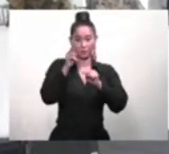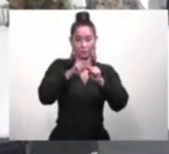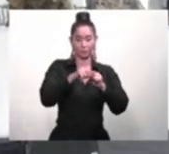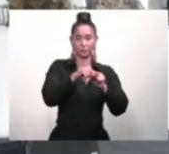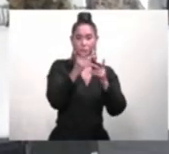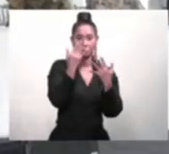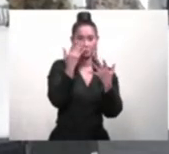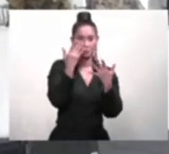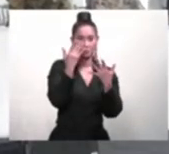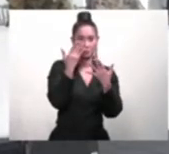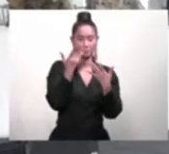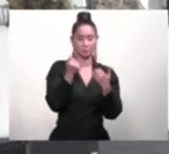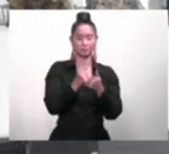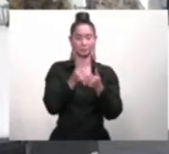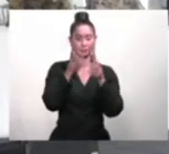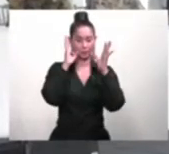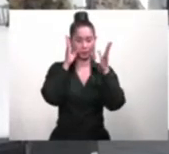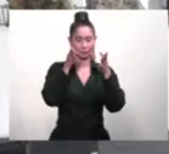COVID-19.